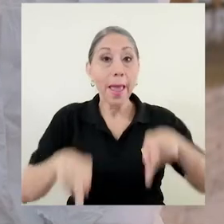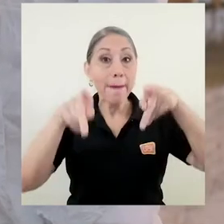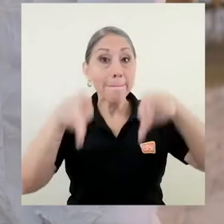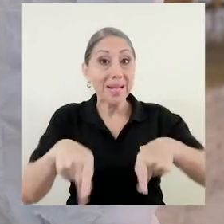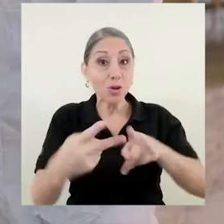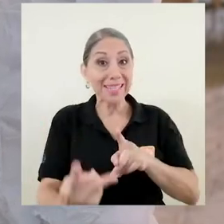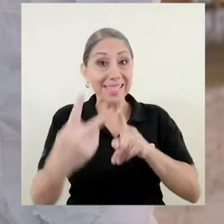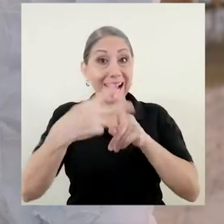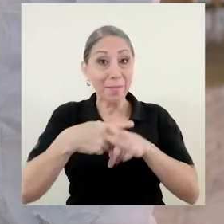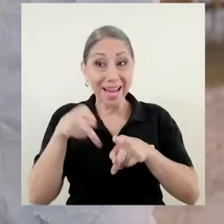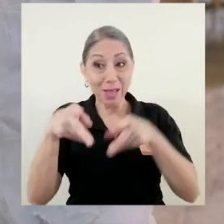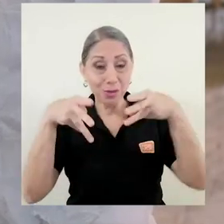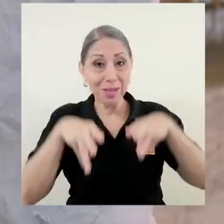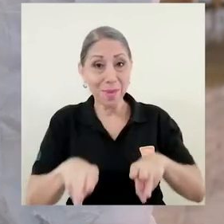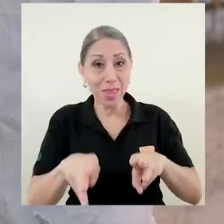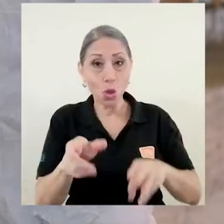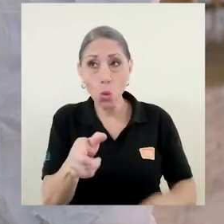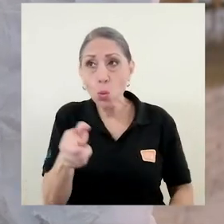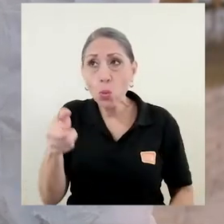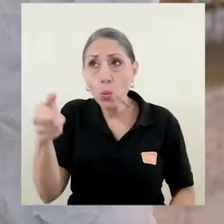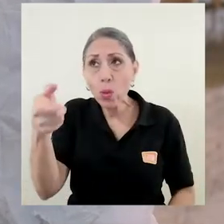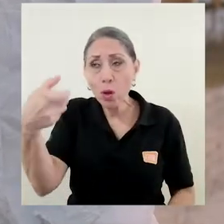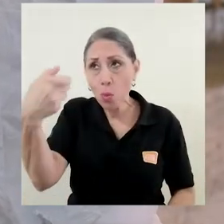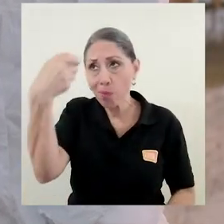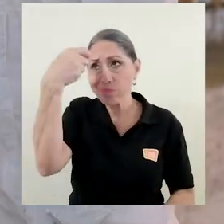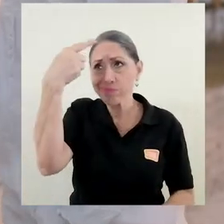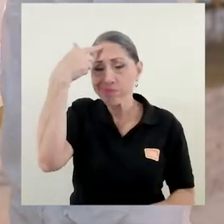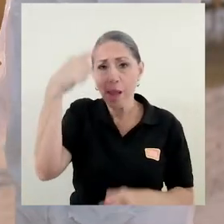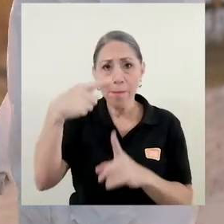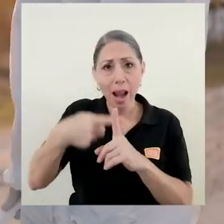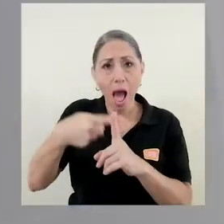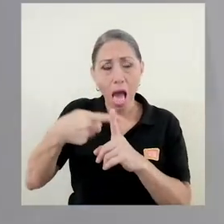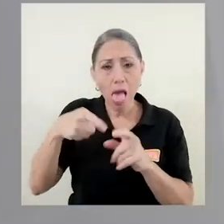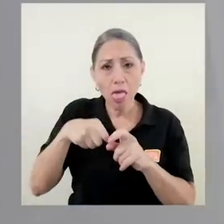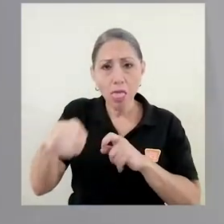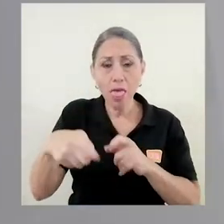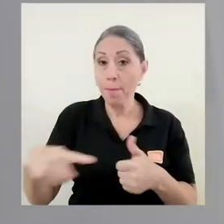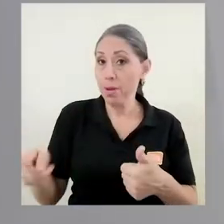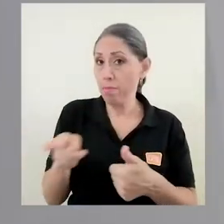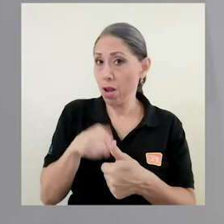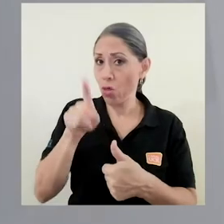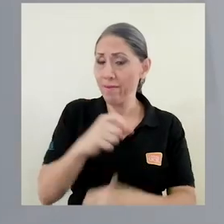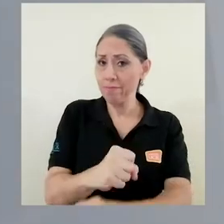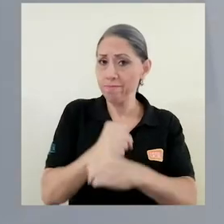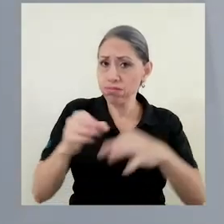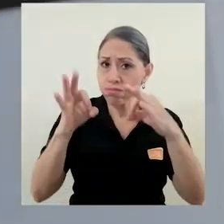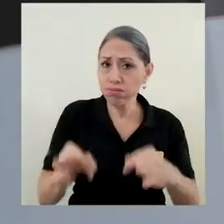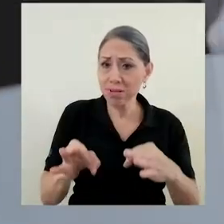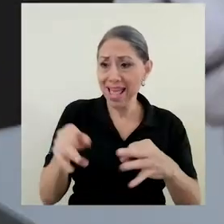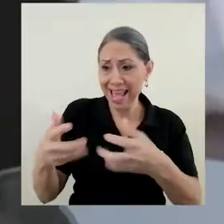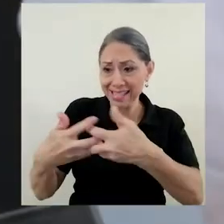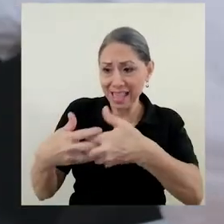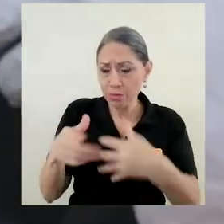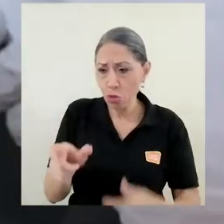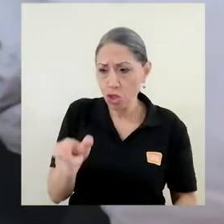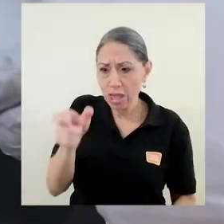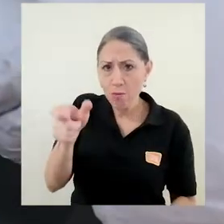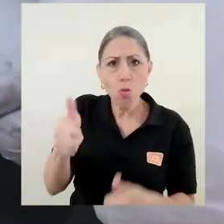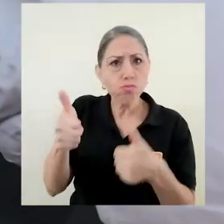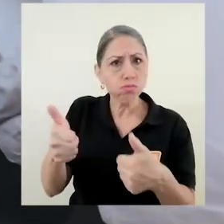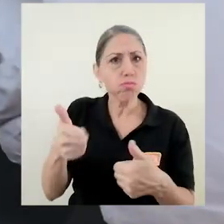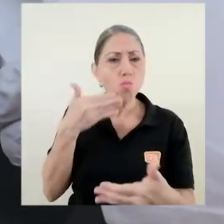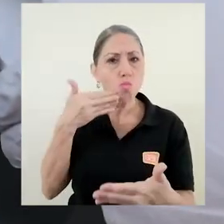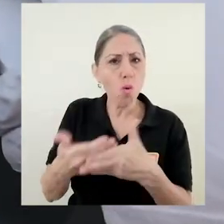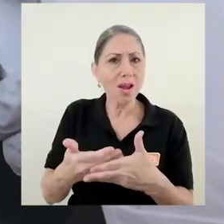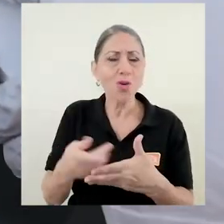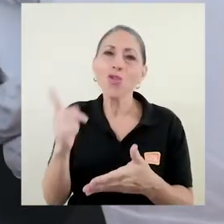aplicando el método, lo que yo les diría es que se aseguren primero de que sea un buen dispositivo el que están usando,